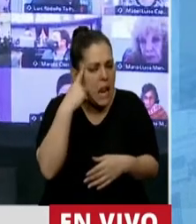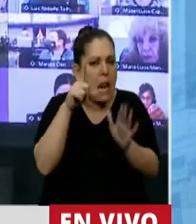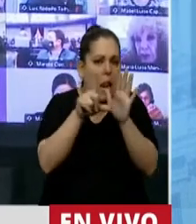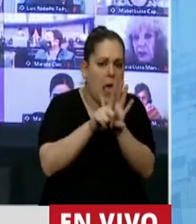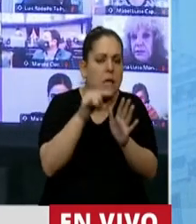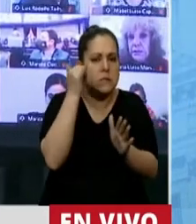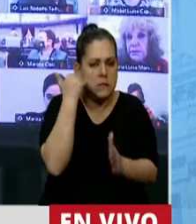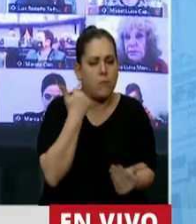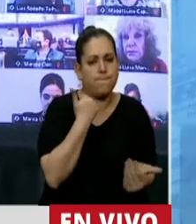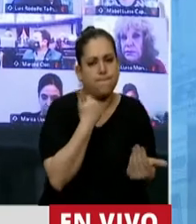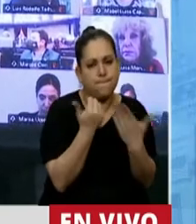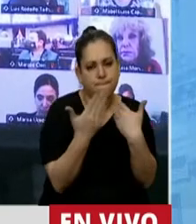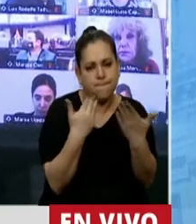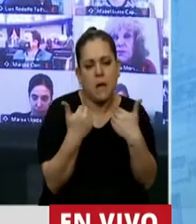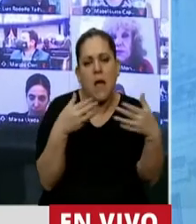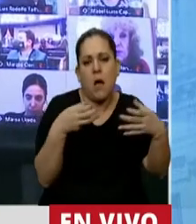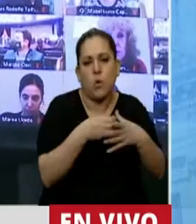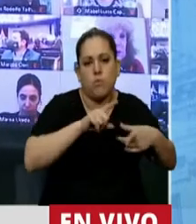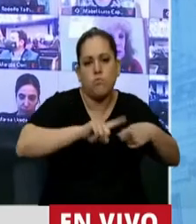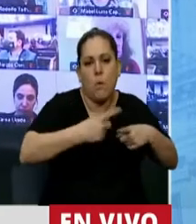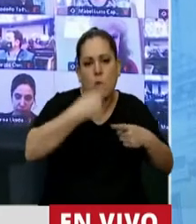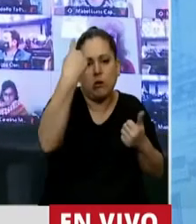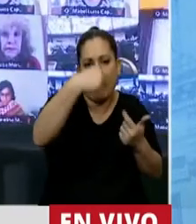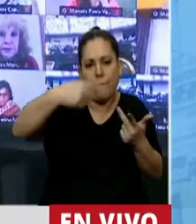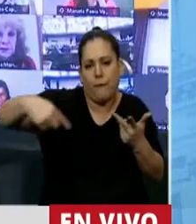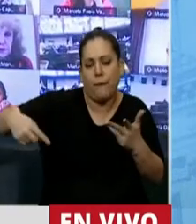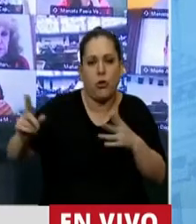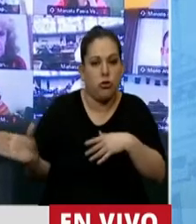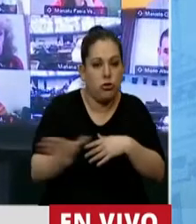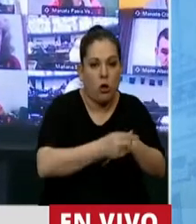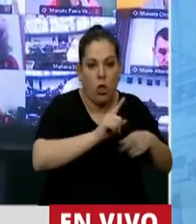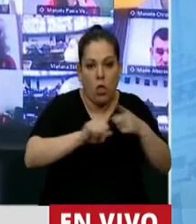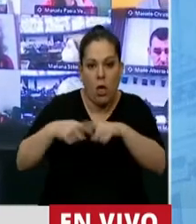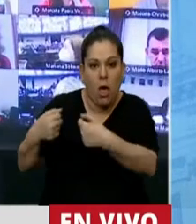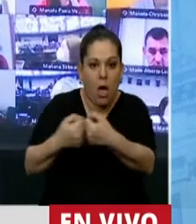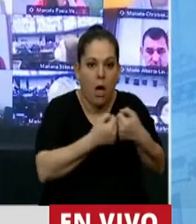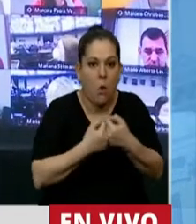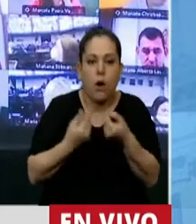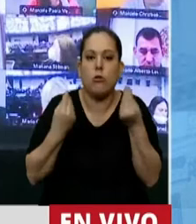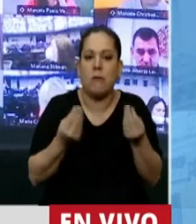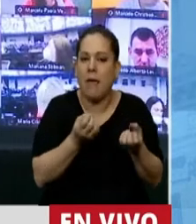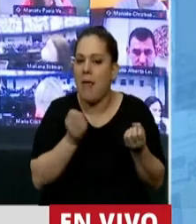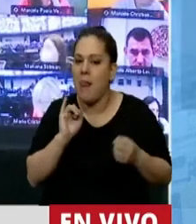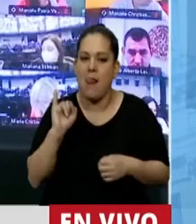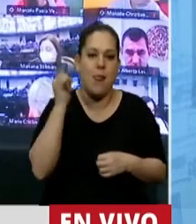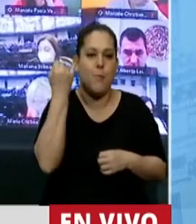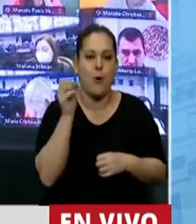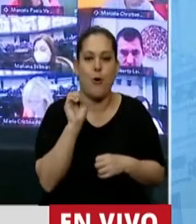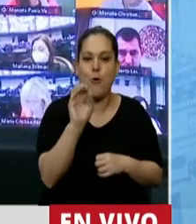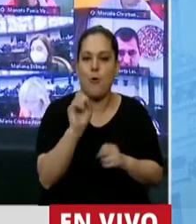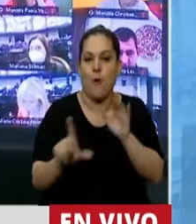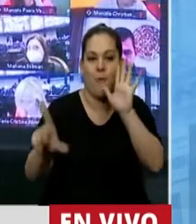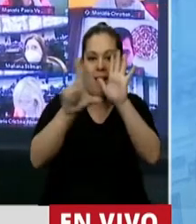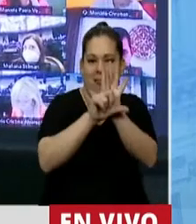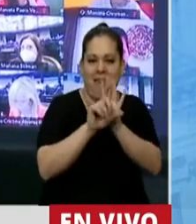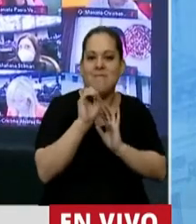hablada desde diferentes sectores políticos y que todos han coincidido en que el mejor nombre para esta ley es la ley